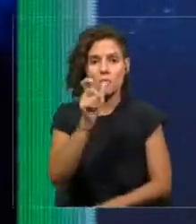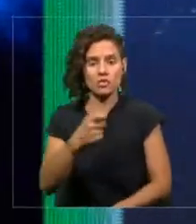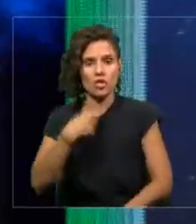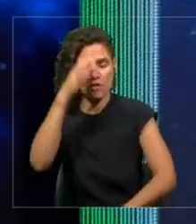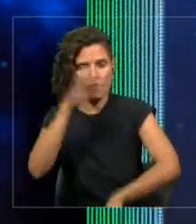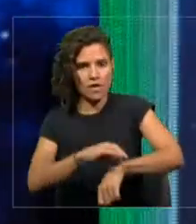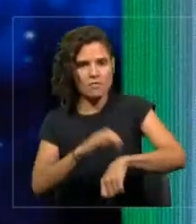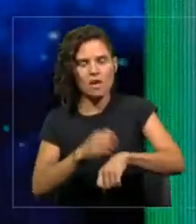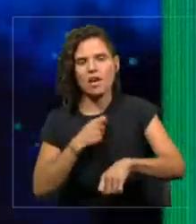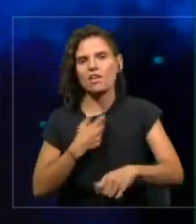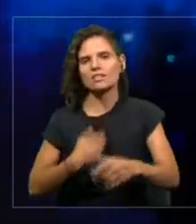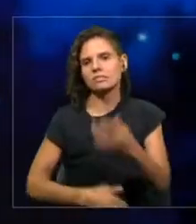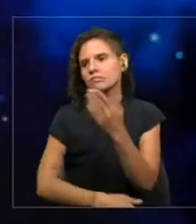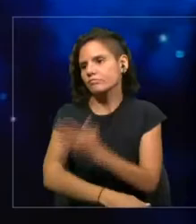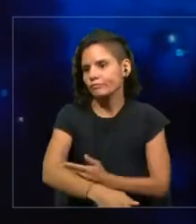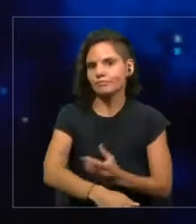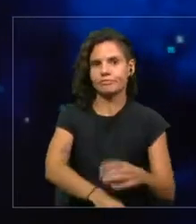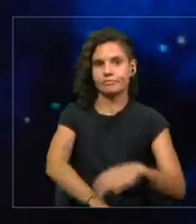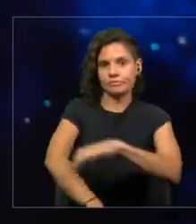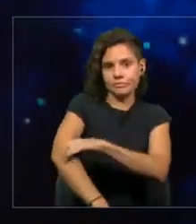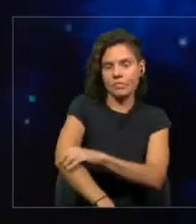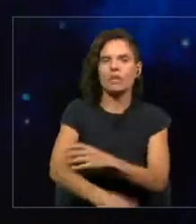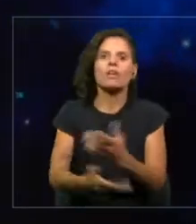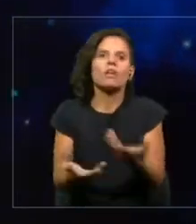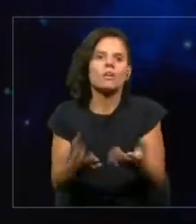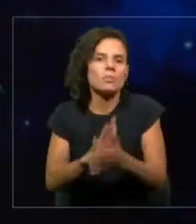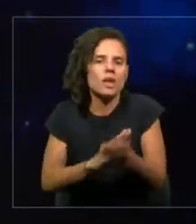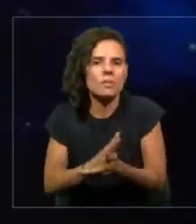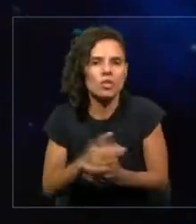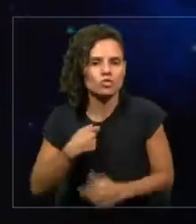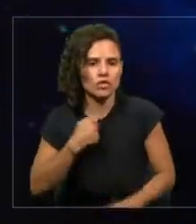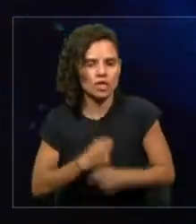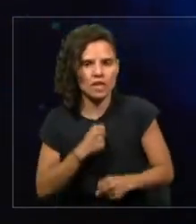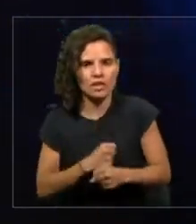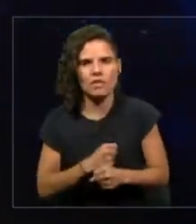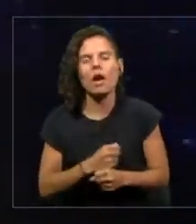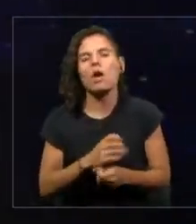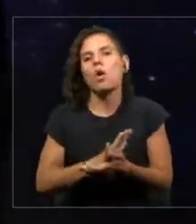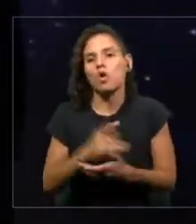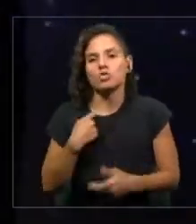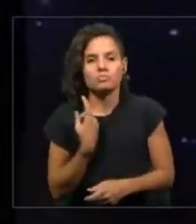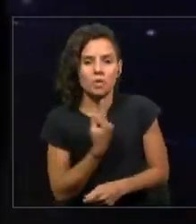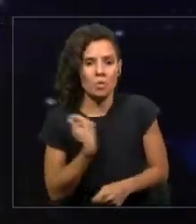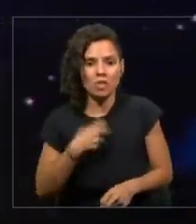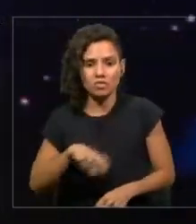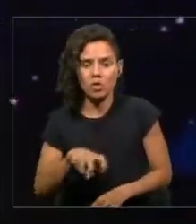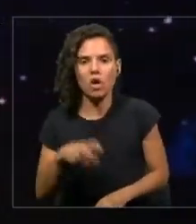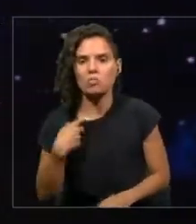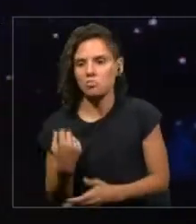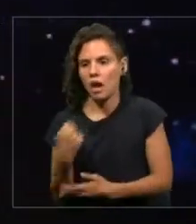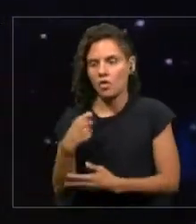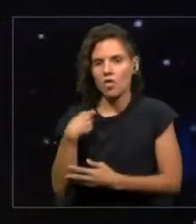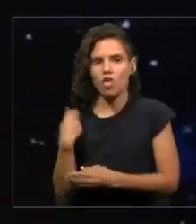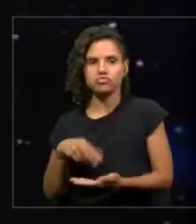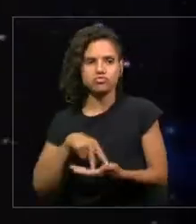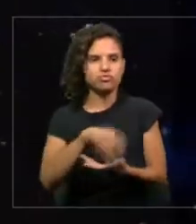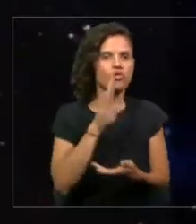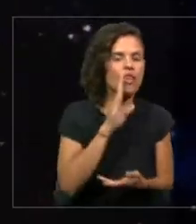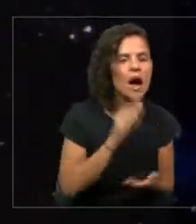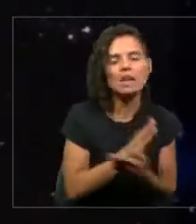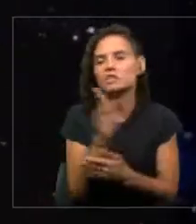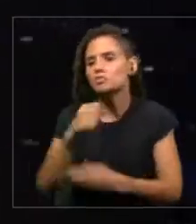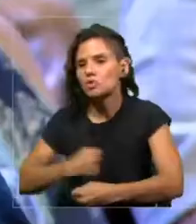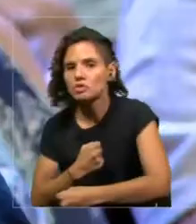motricidad en casa y que cuando yo esté trabajando lo lleve al baño, lo lleve a bañarse, lo lleve a tomar aire fresco, lo lleve a la cocina a comer.